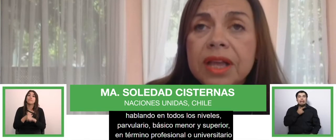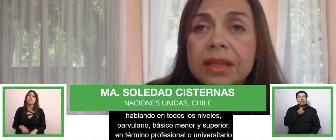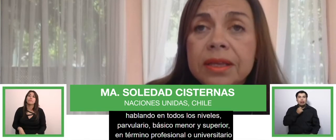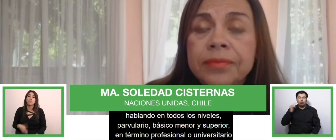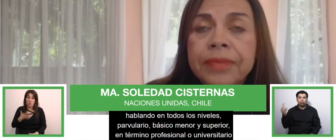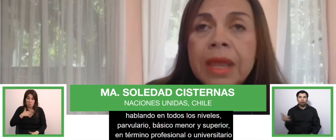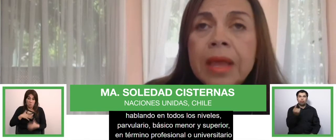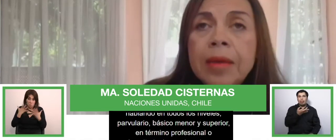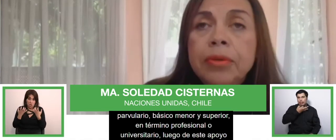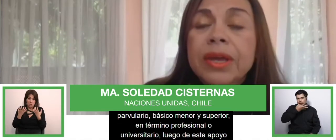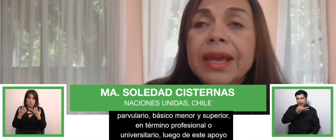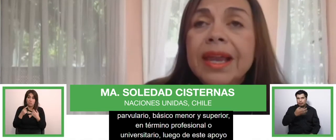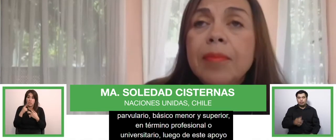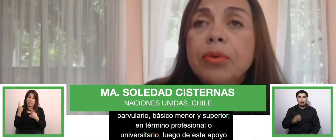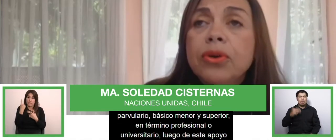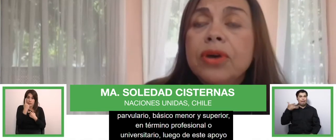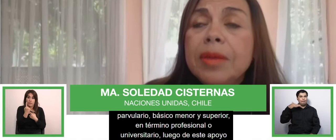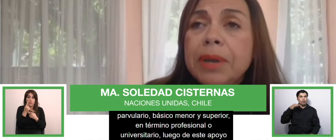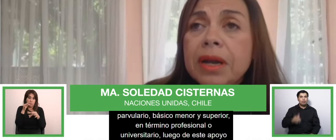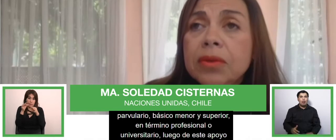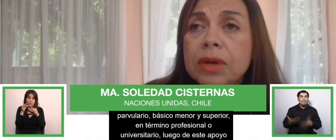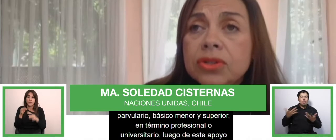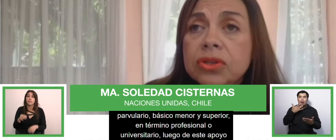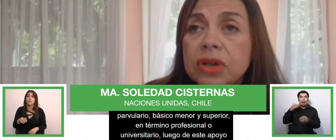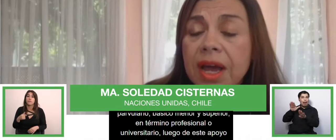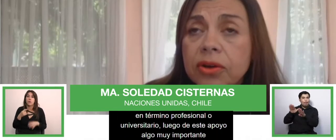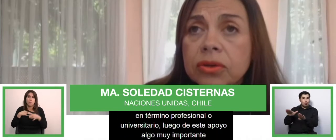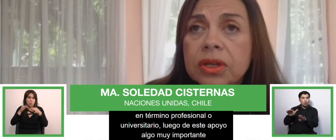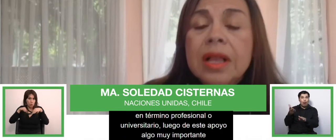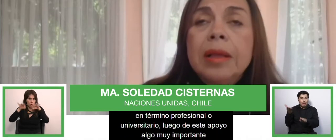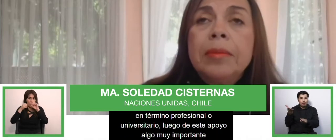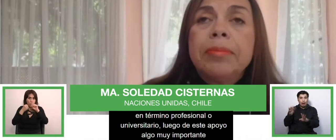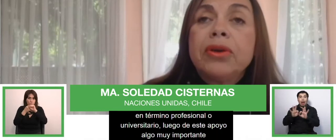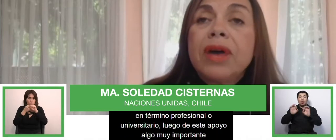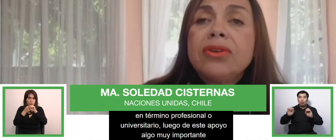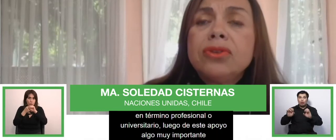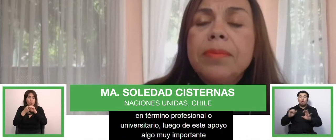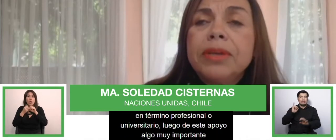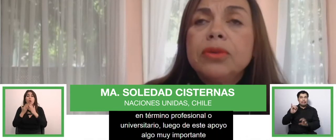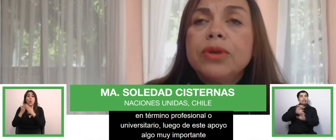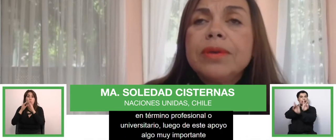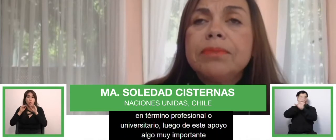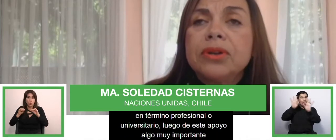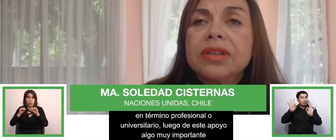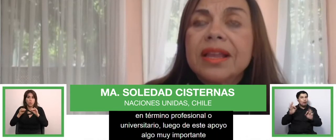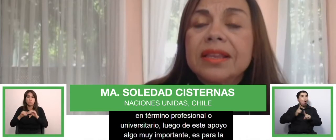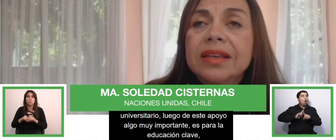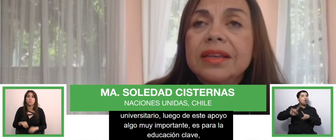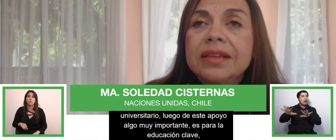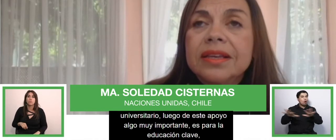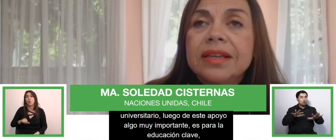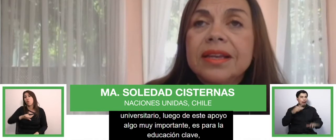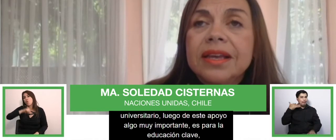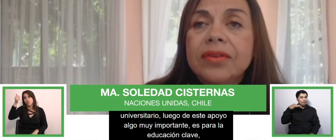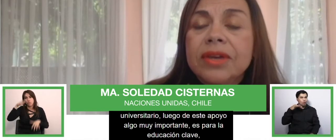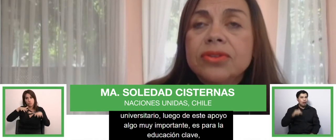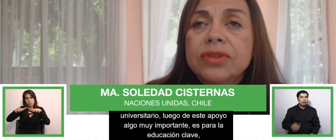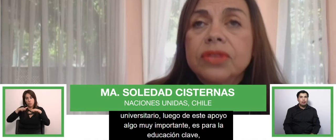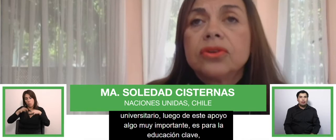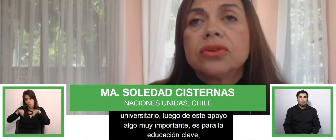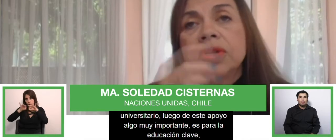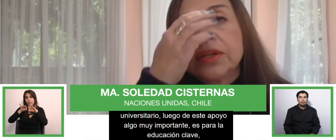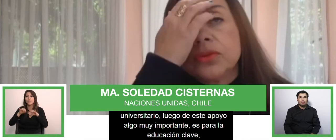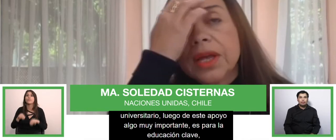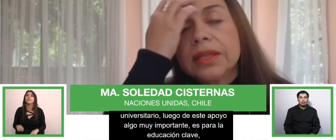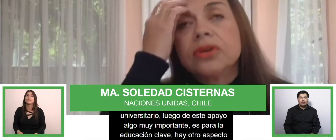muy importante, porque el apoyo es para la educación, claro. Pero hay otro aspecto muy importante que tiene que ver